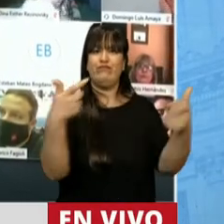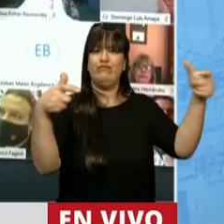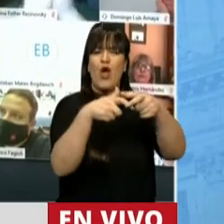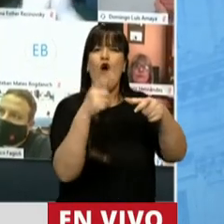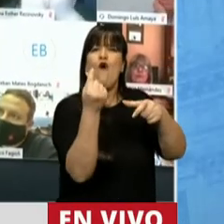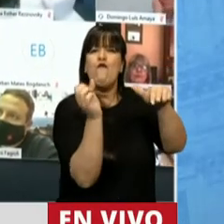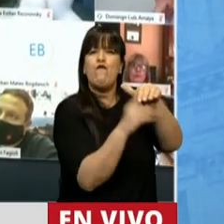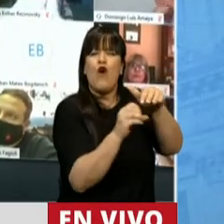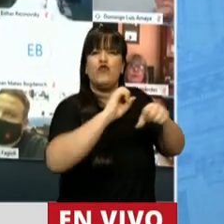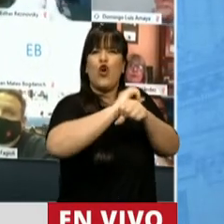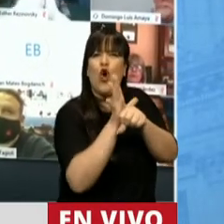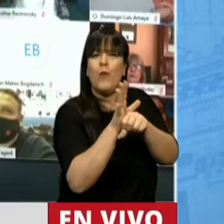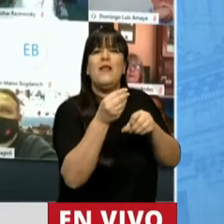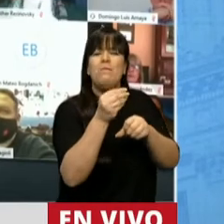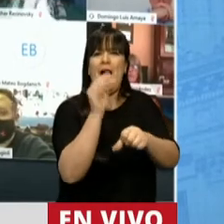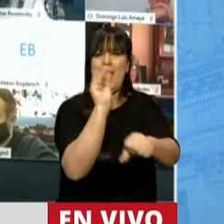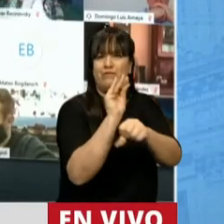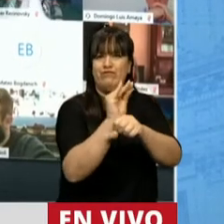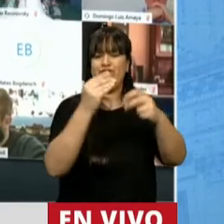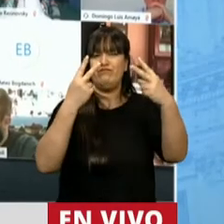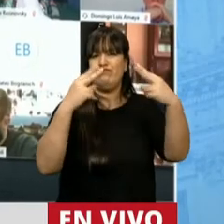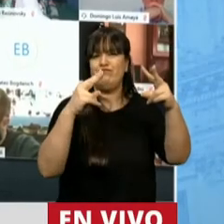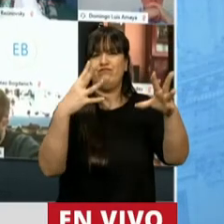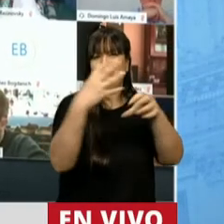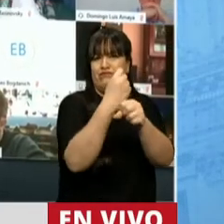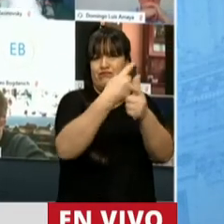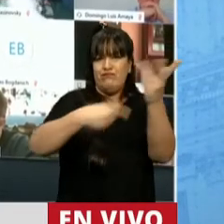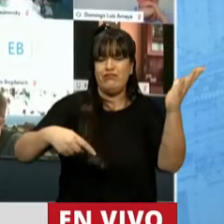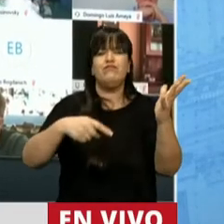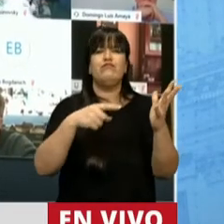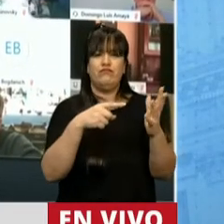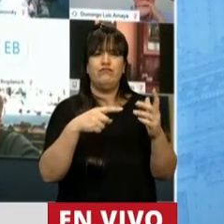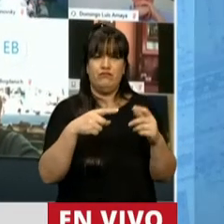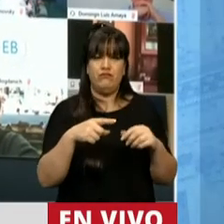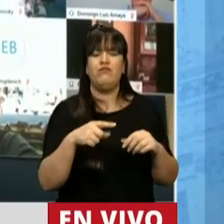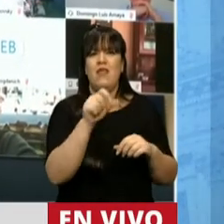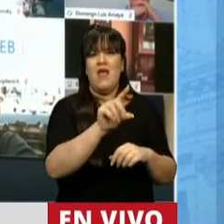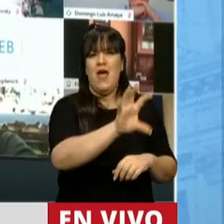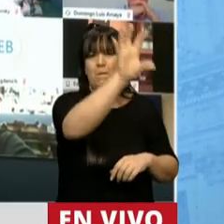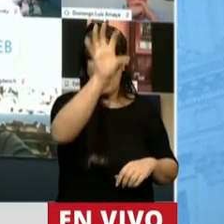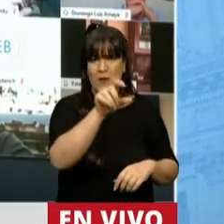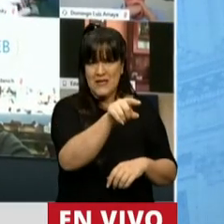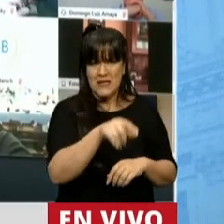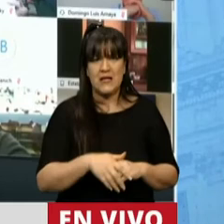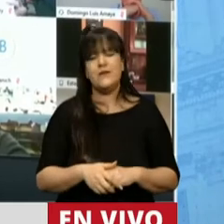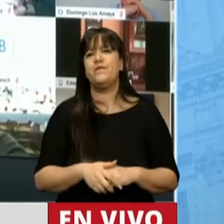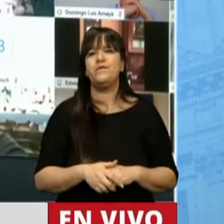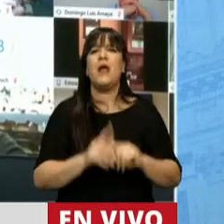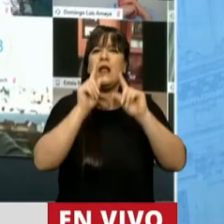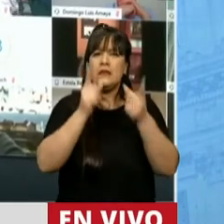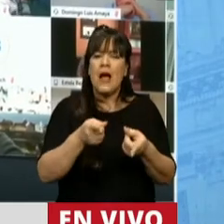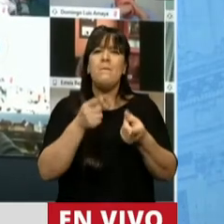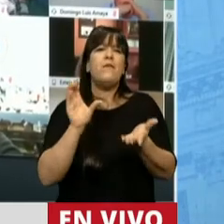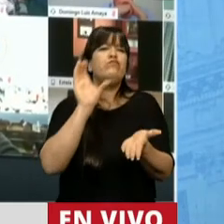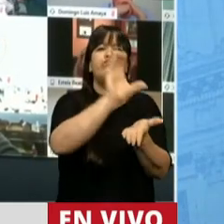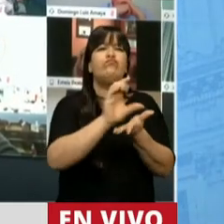de Compensación al Transporte Público de Pasajeros por Automotor Urbano y Suburbano del Interior del País y se asigna la